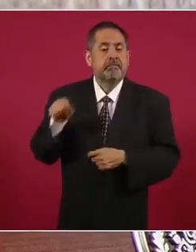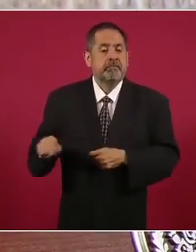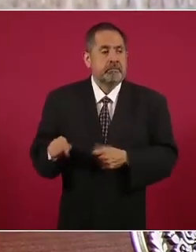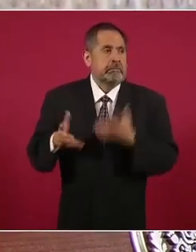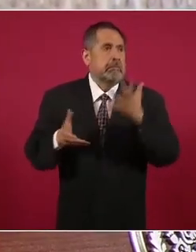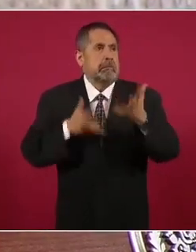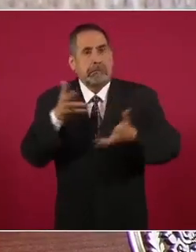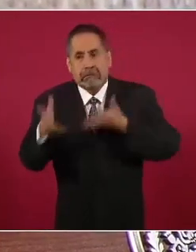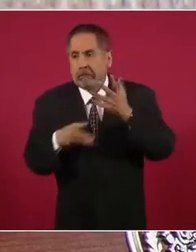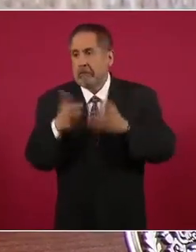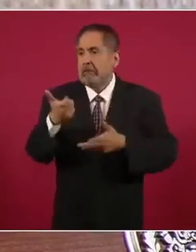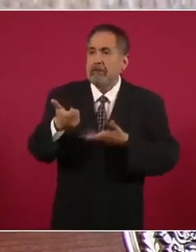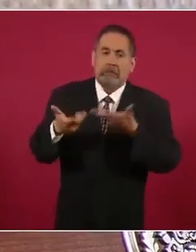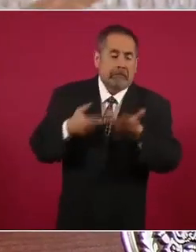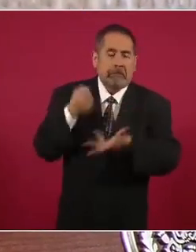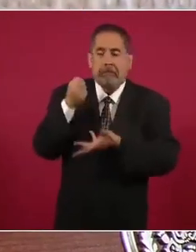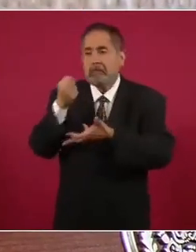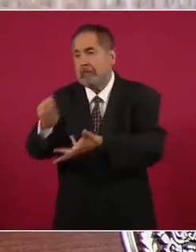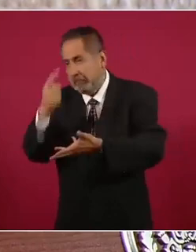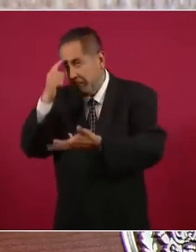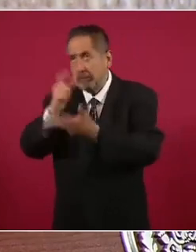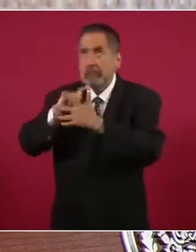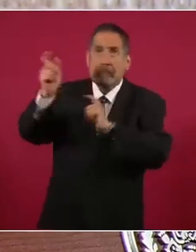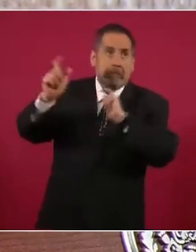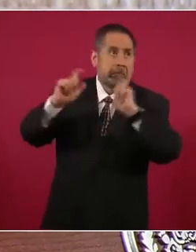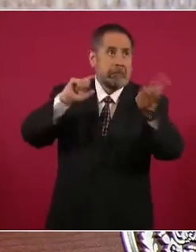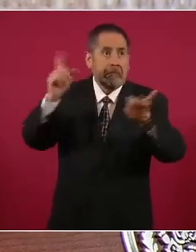que dedicar el presupuesto a pagar